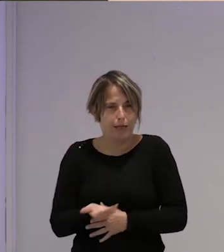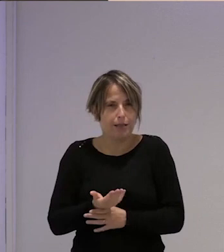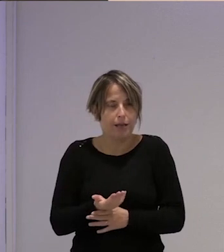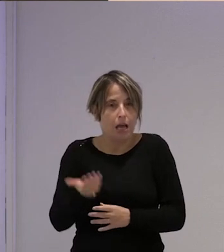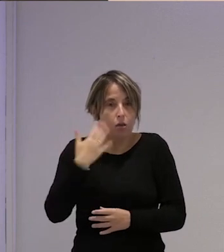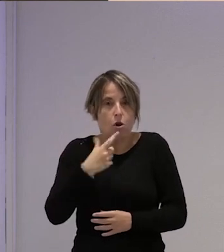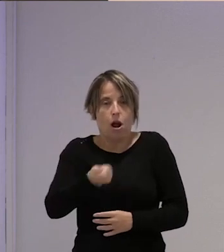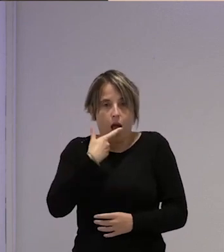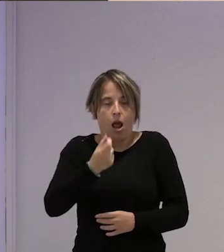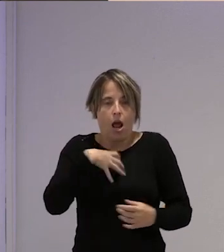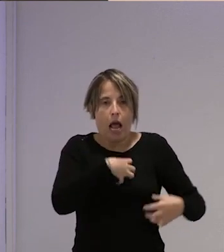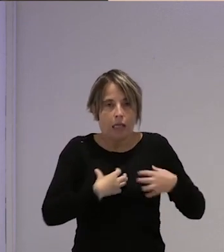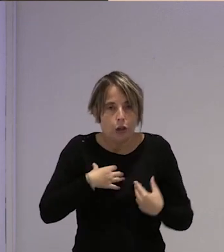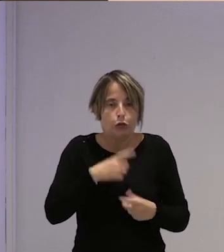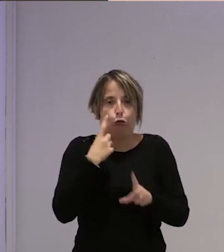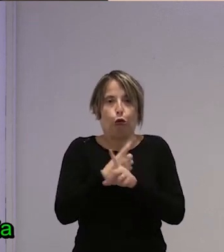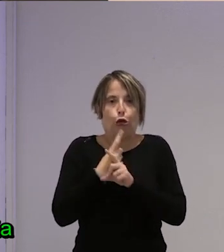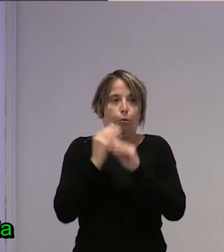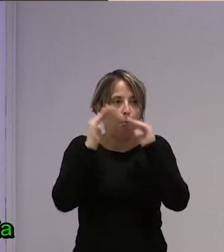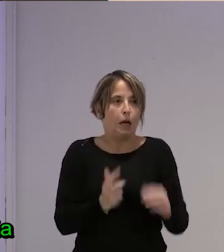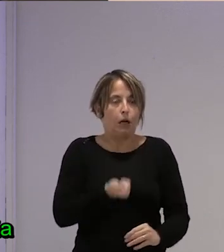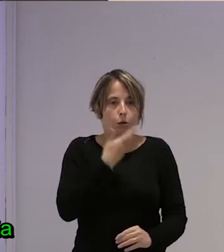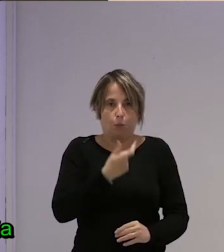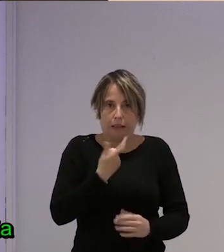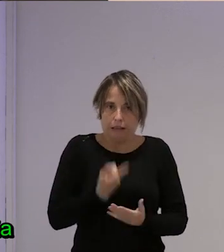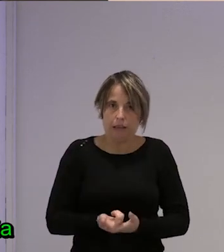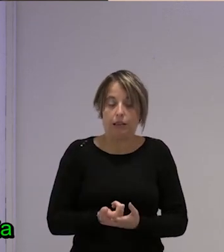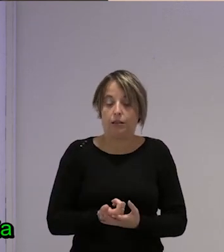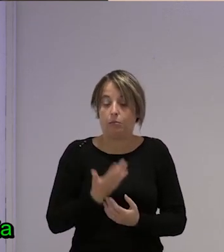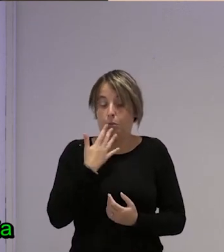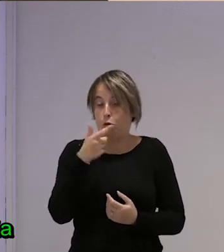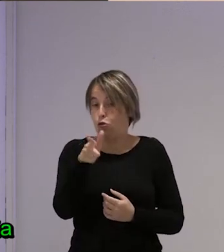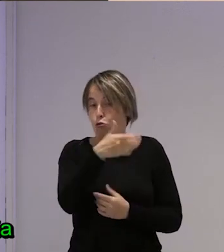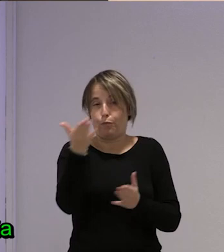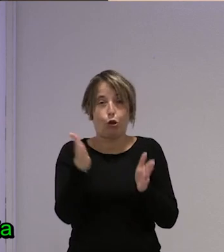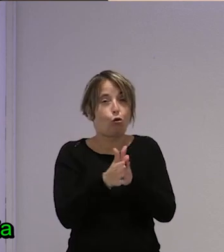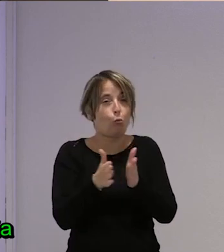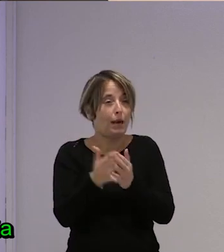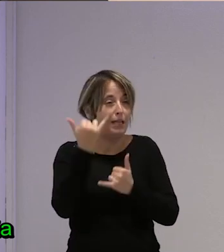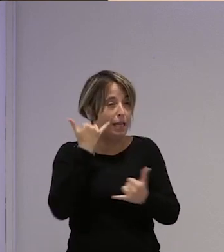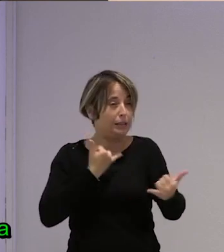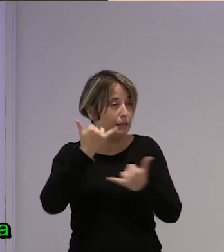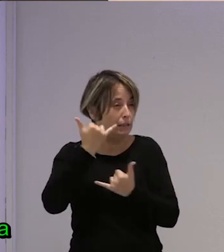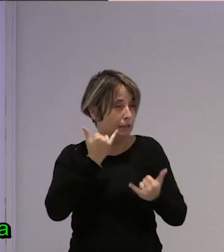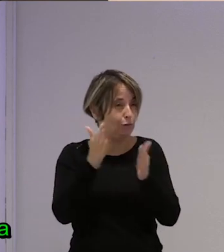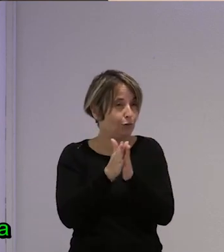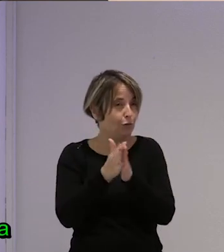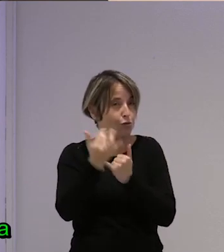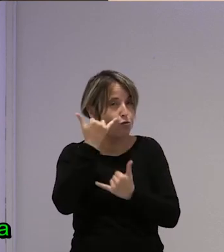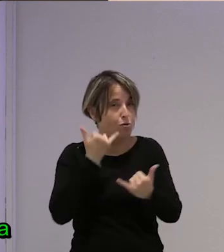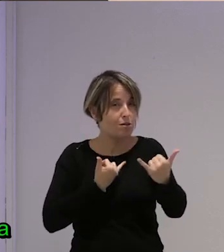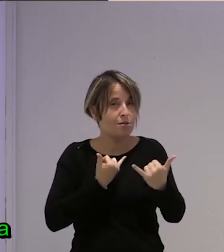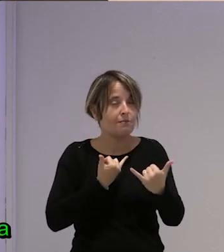tomando hasta ansiolíticos pastillas para los nervios y además como nos llamaban unas cuantas compañeras esta campaña que había